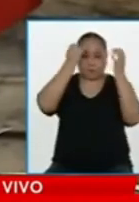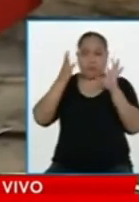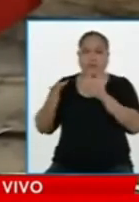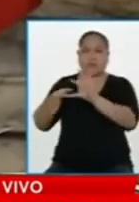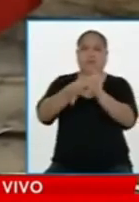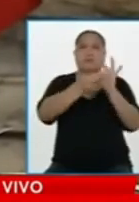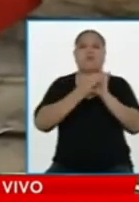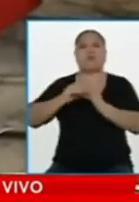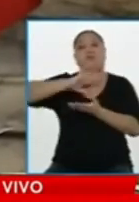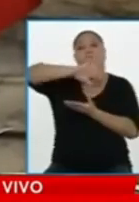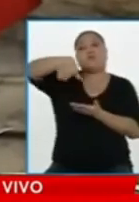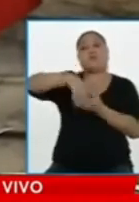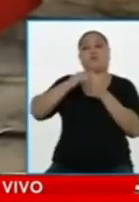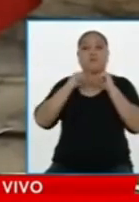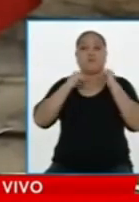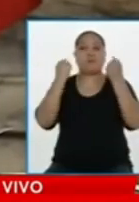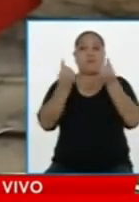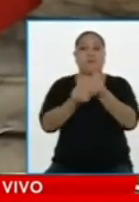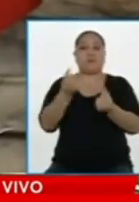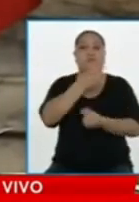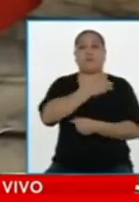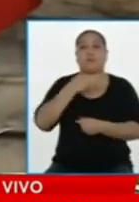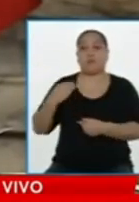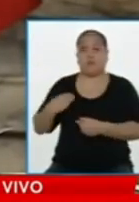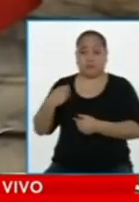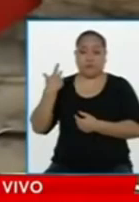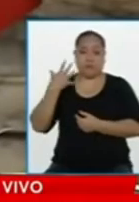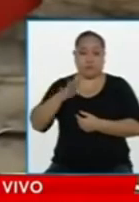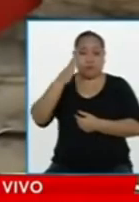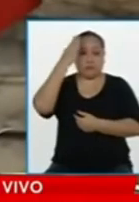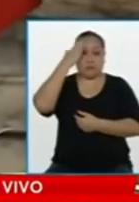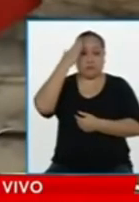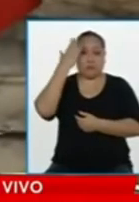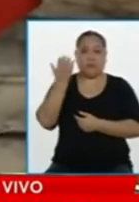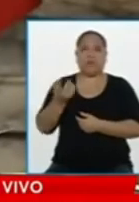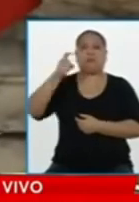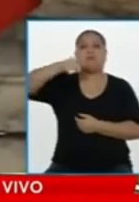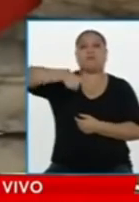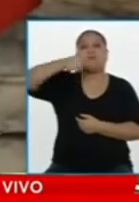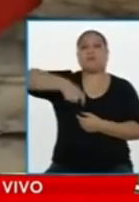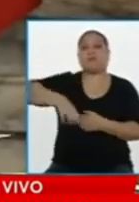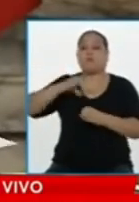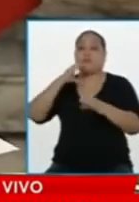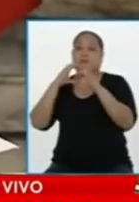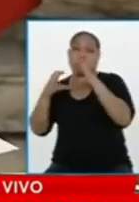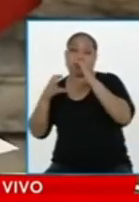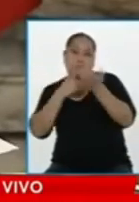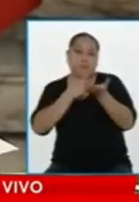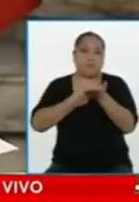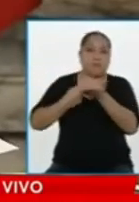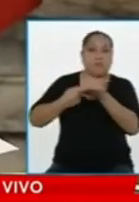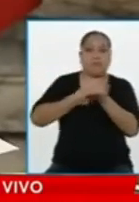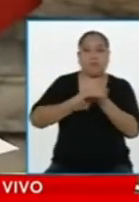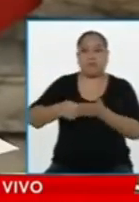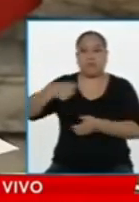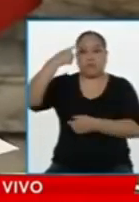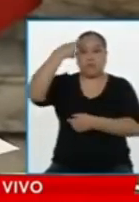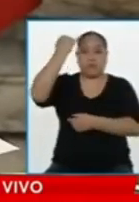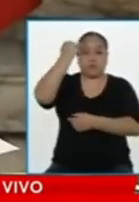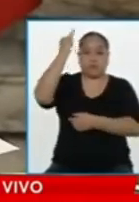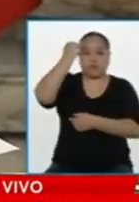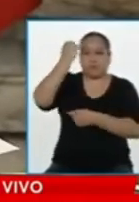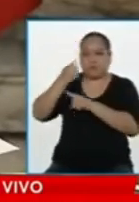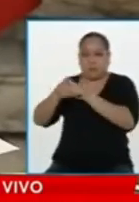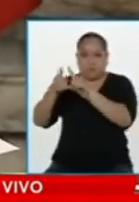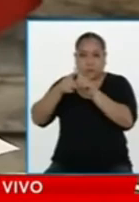confusión entre los componentes del gobierno,